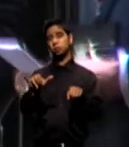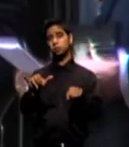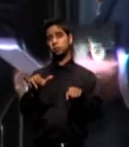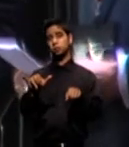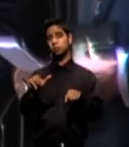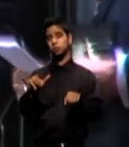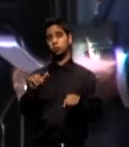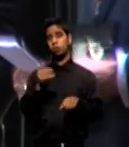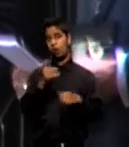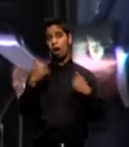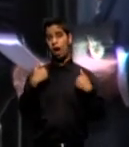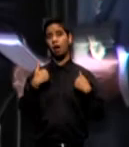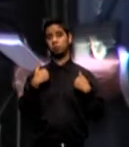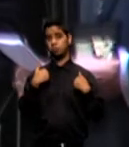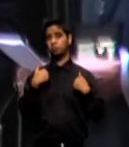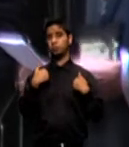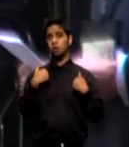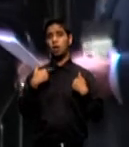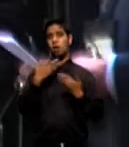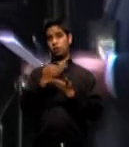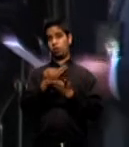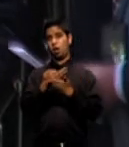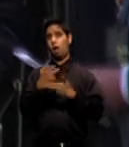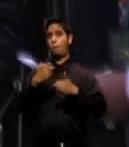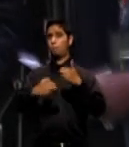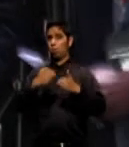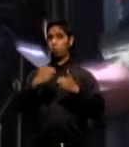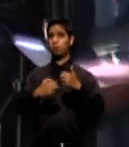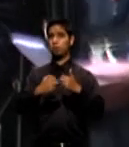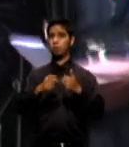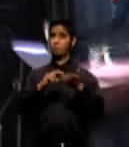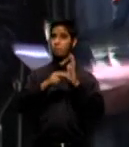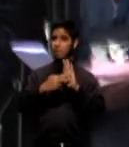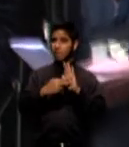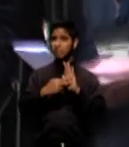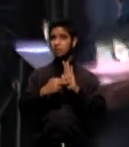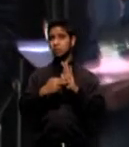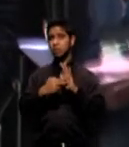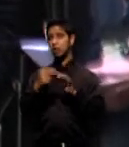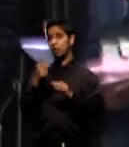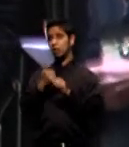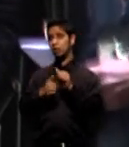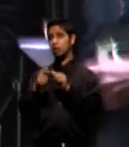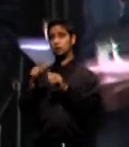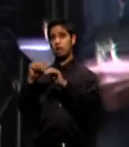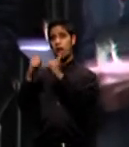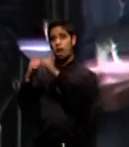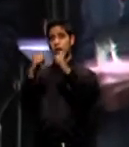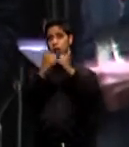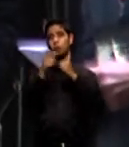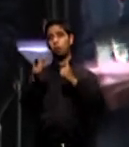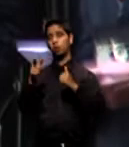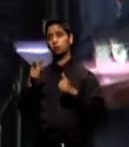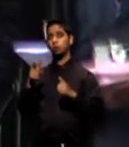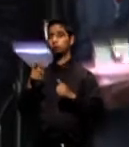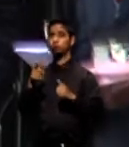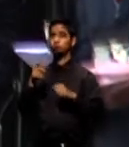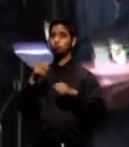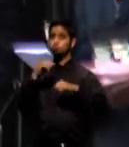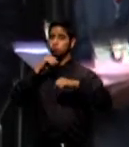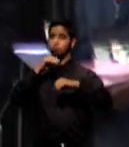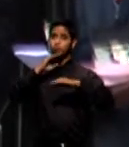severo fiscal y todo el mundo tiene que compartir con esa dolor. La Universidad de Puerto Rico es parte de eso, los pensioneros son parte de eso en el futuro.